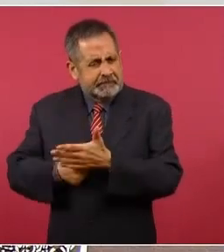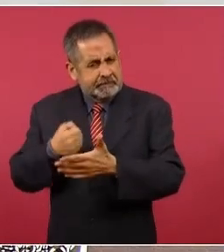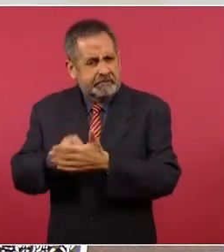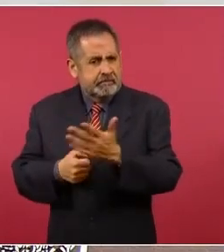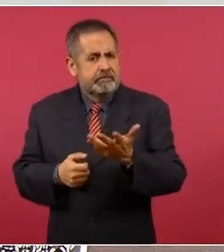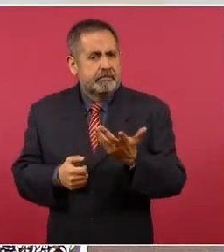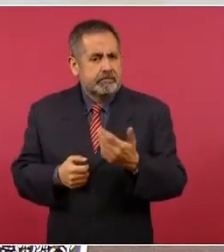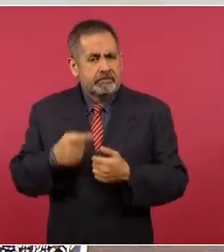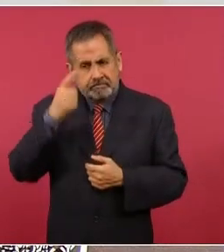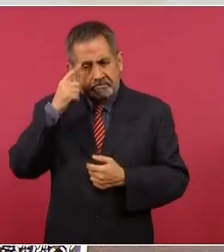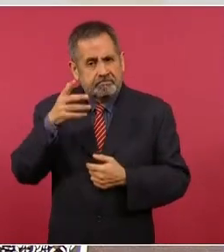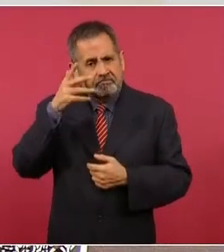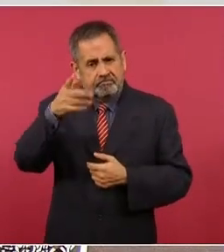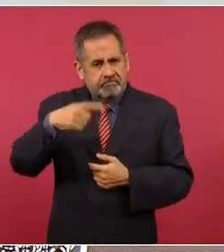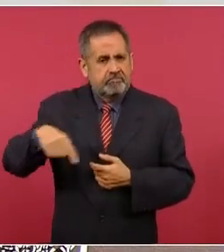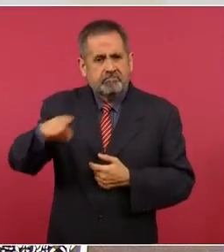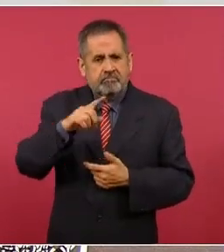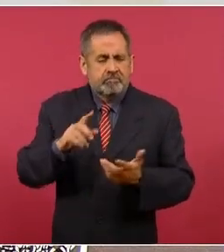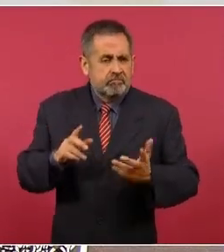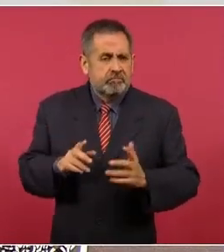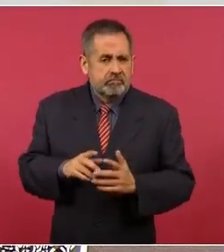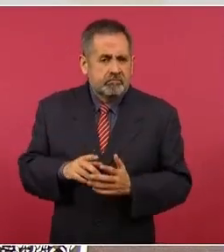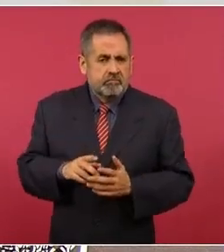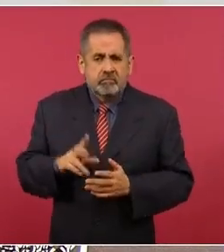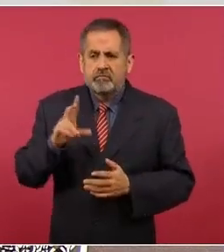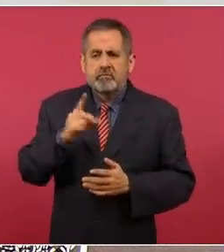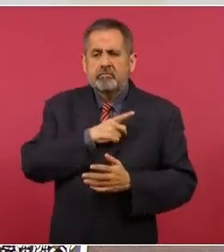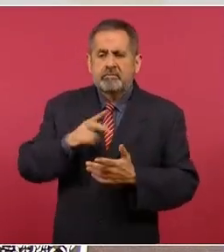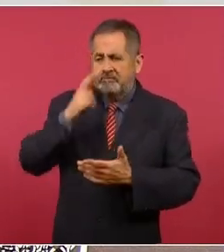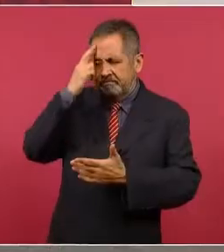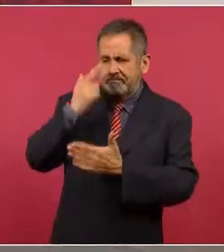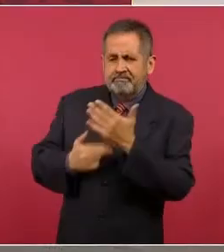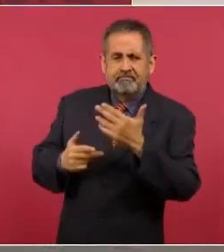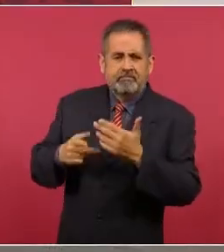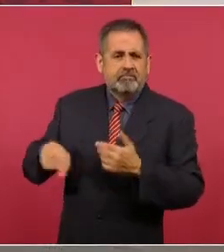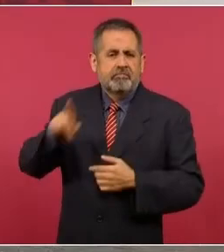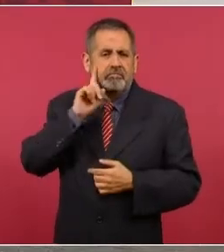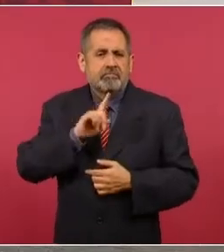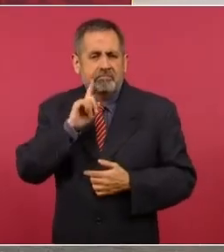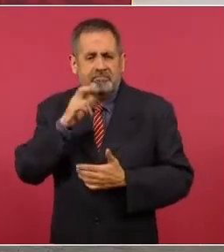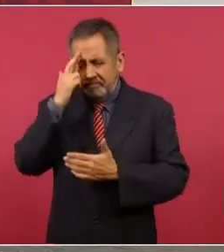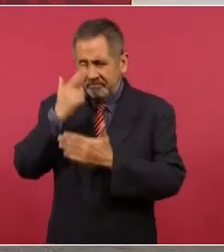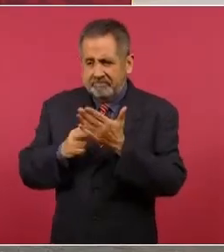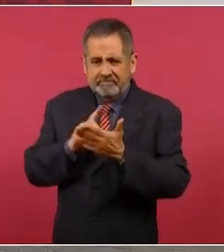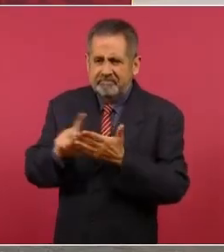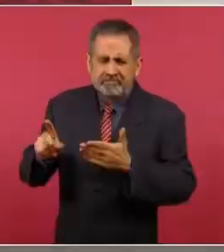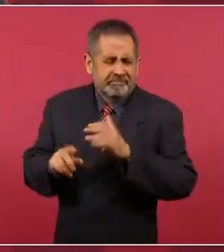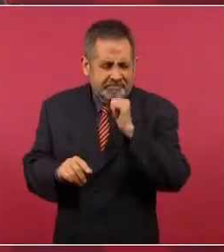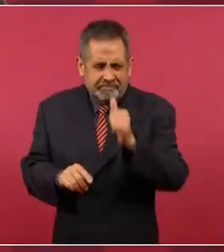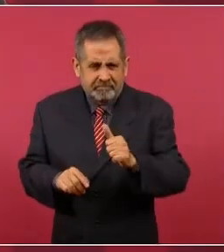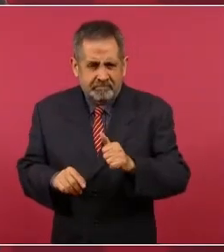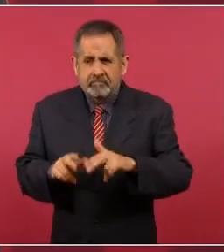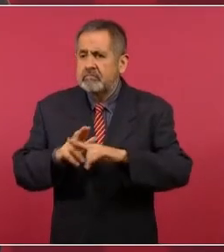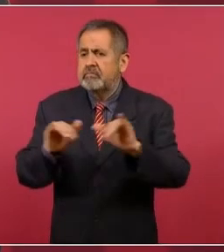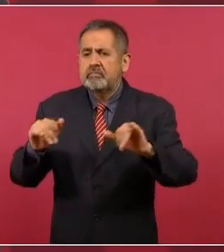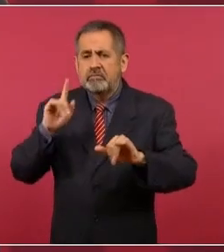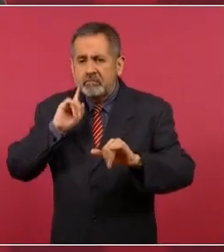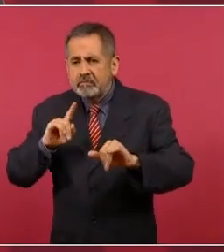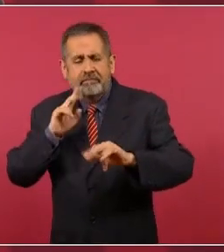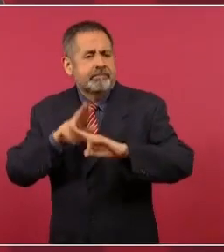para que no se violen los derechos de las mujeres y de ningún mexicano.